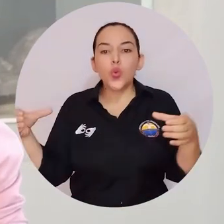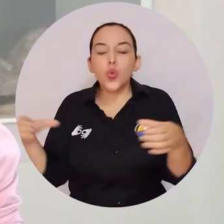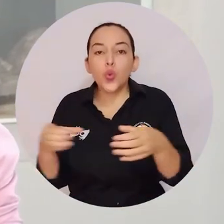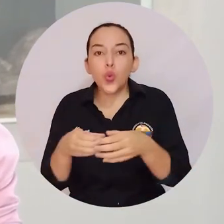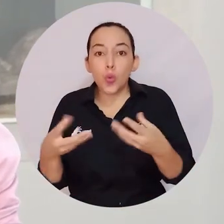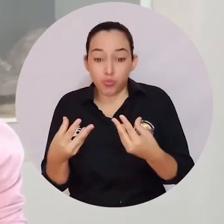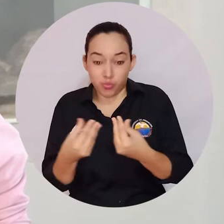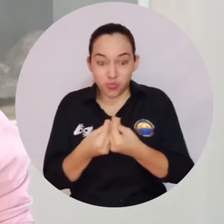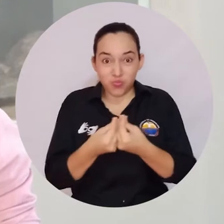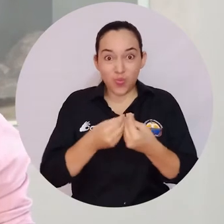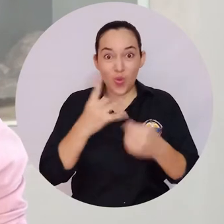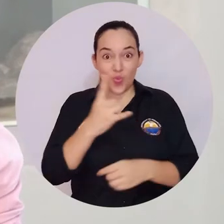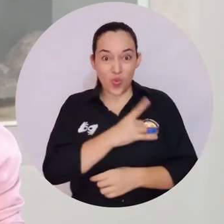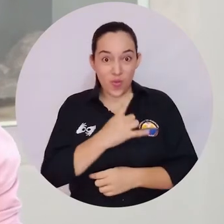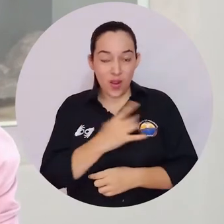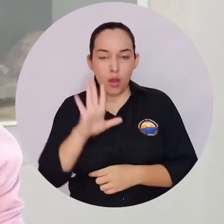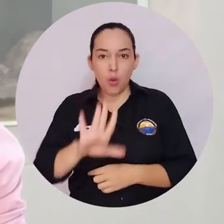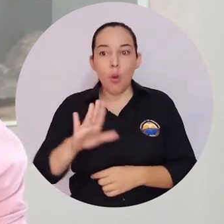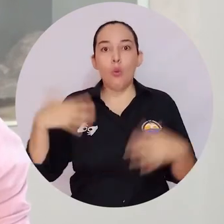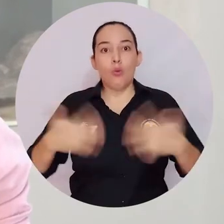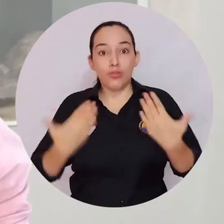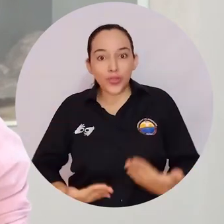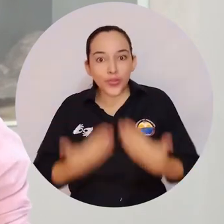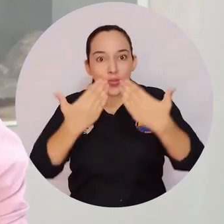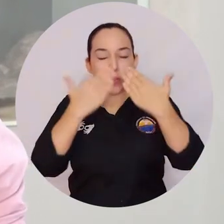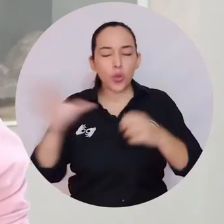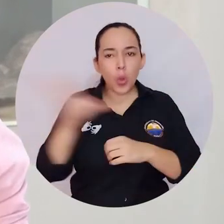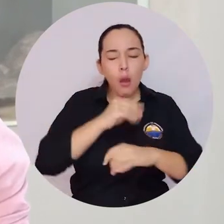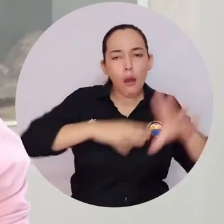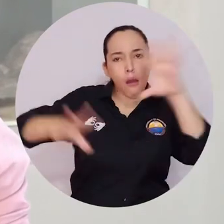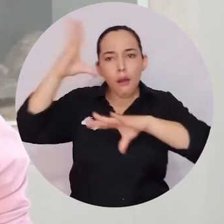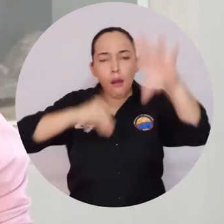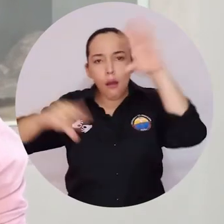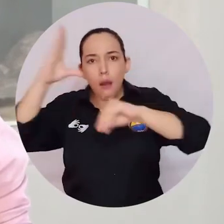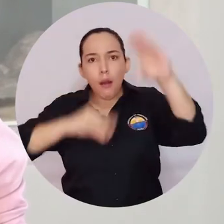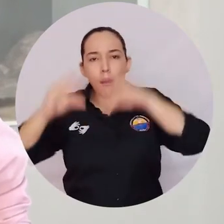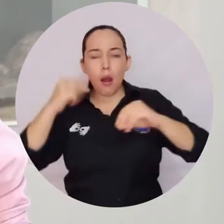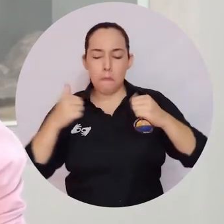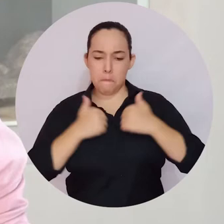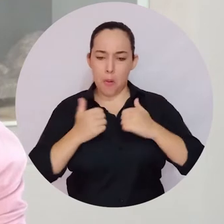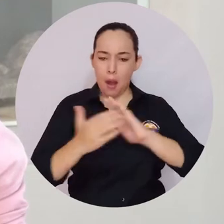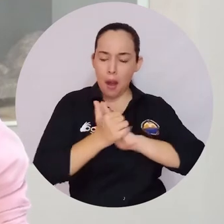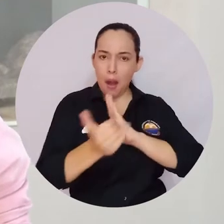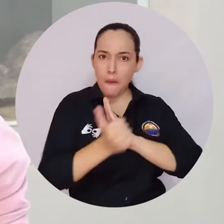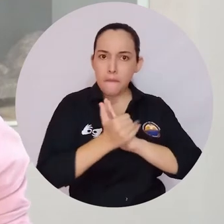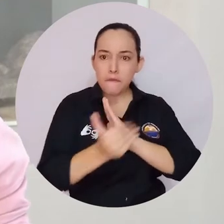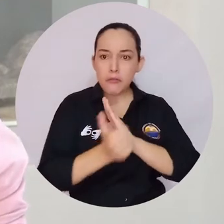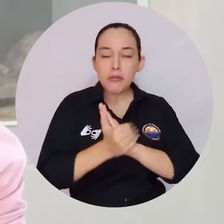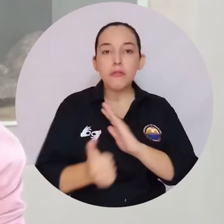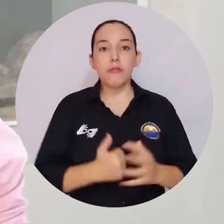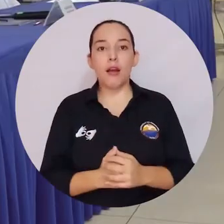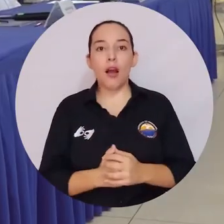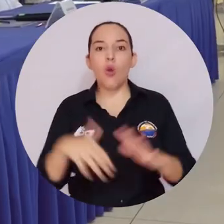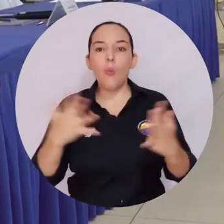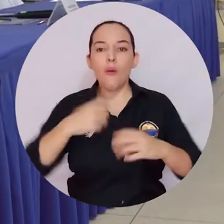Parlamento Andino ha sido un proceso bastante satisfactorio en el que todos hemos aprendido mucho de nuestras habilidades y de cada